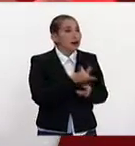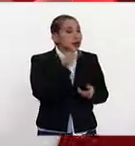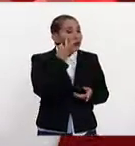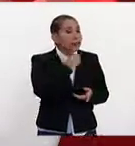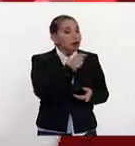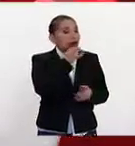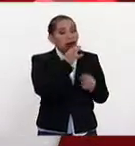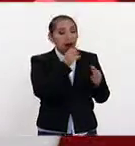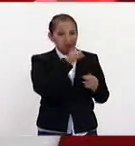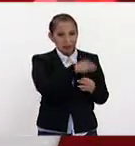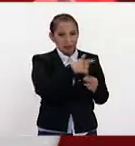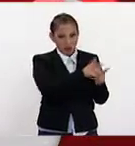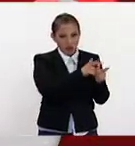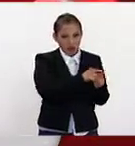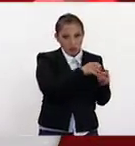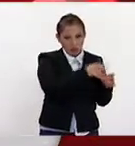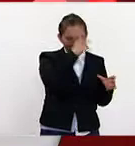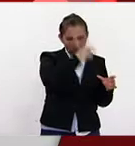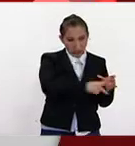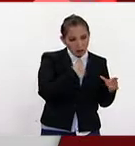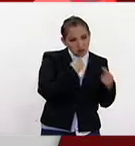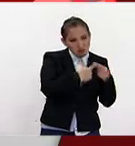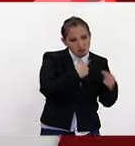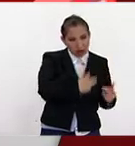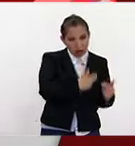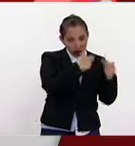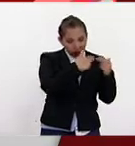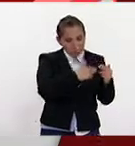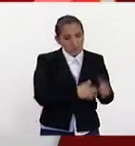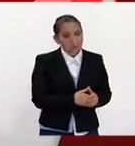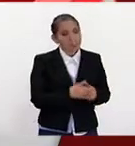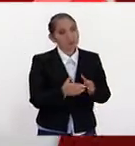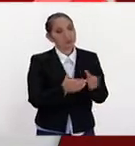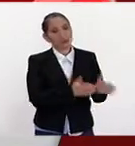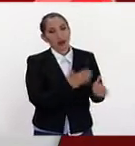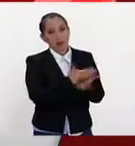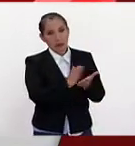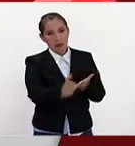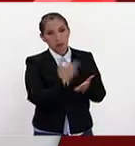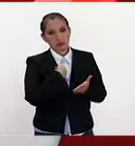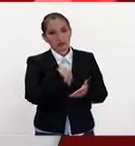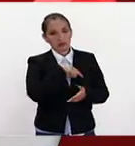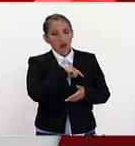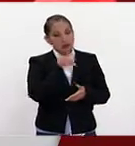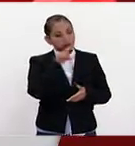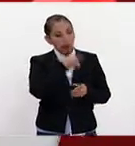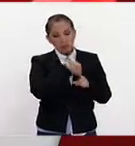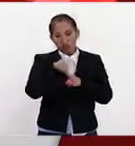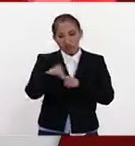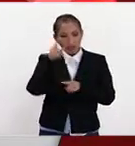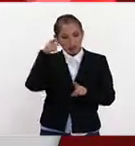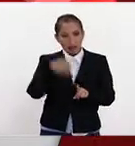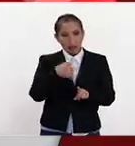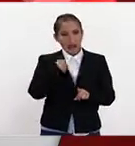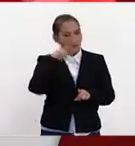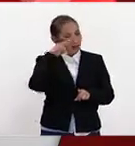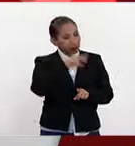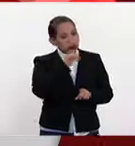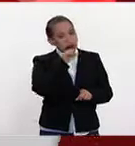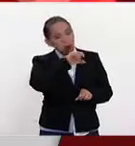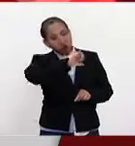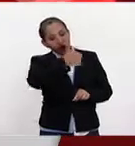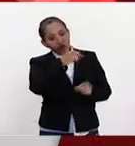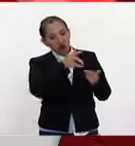informan los negociadores mexicanos. Y bueno, aparte de que nos afecta directamente, lo hemos visto también